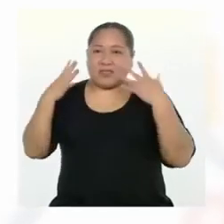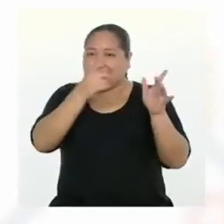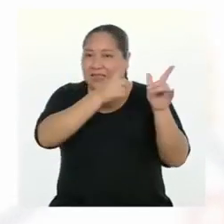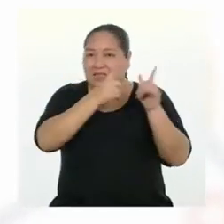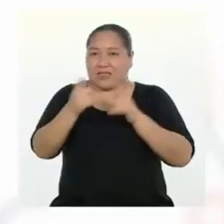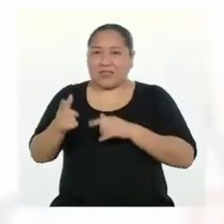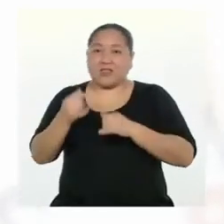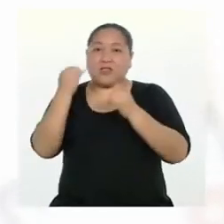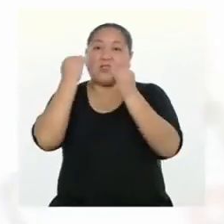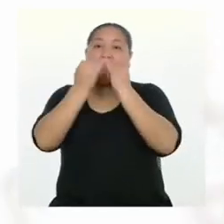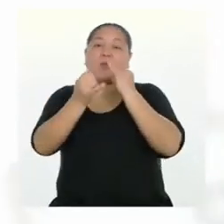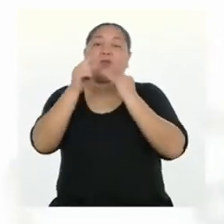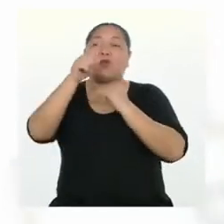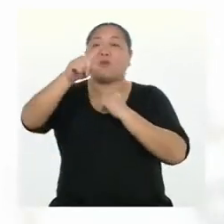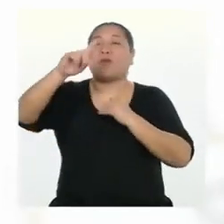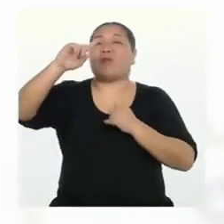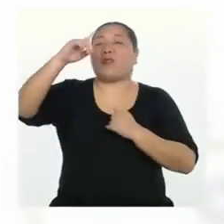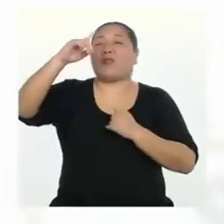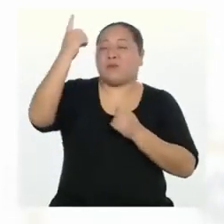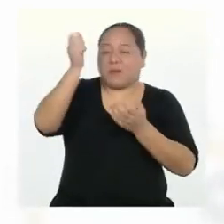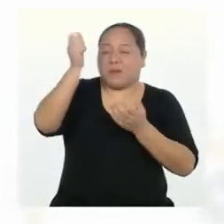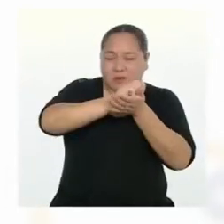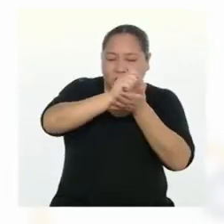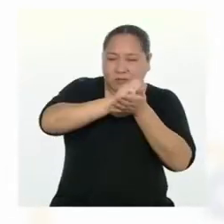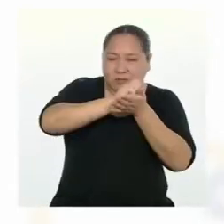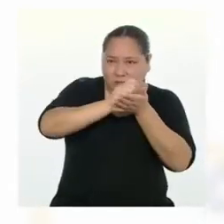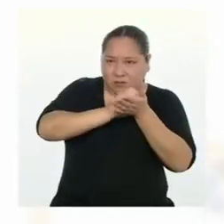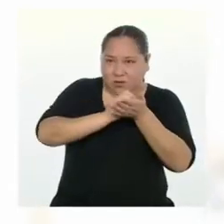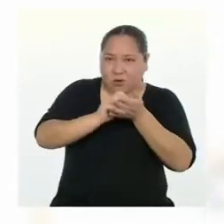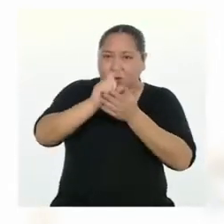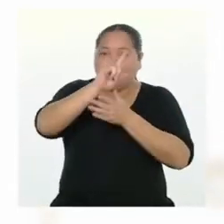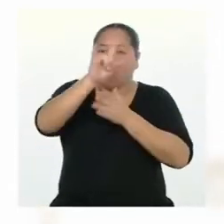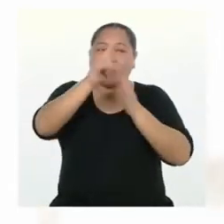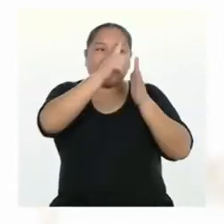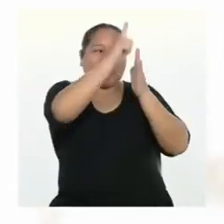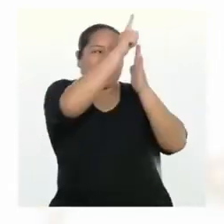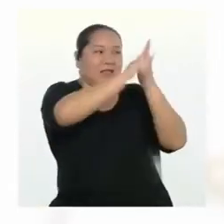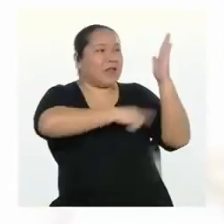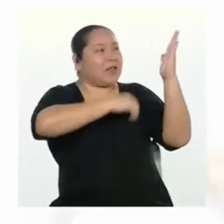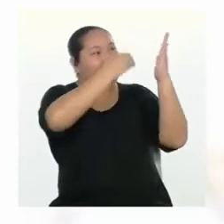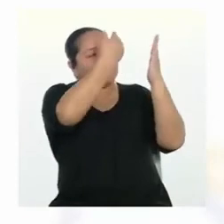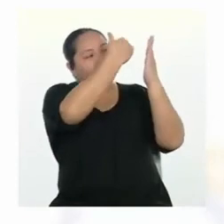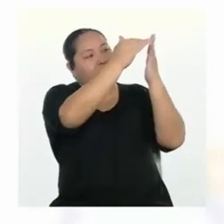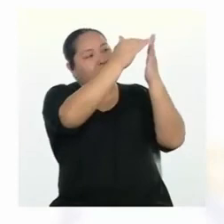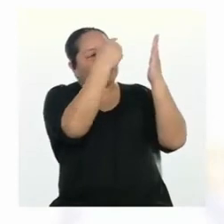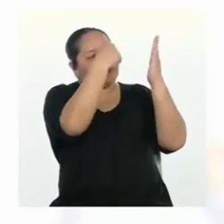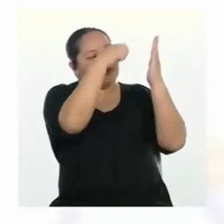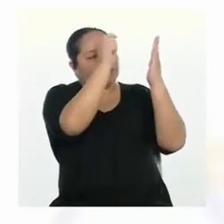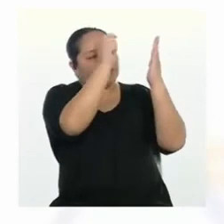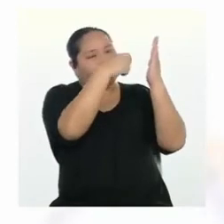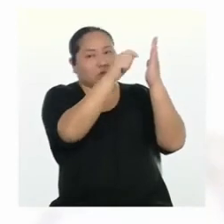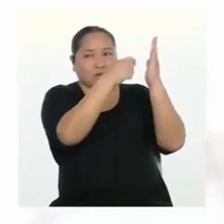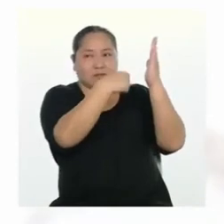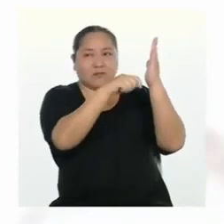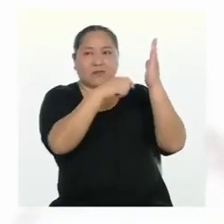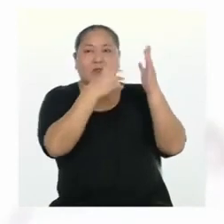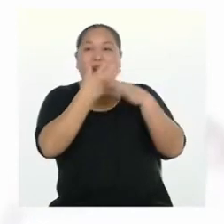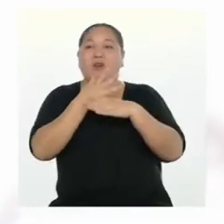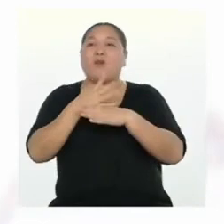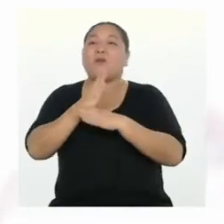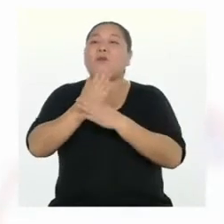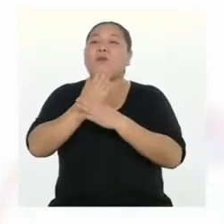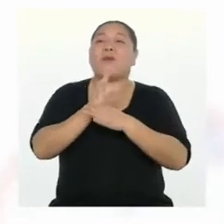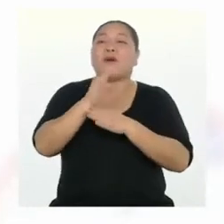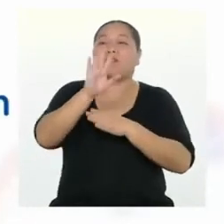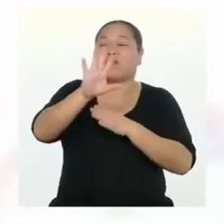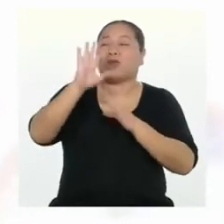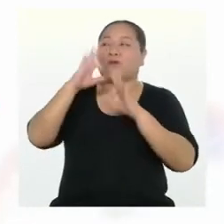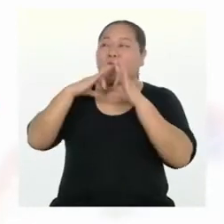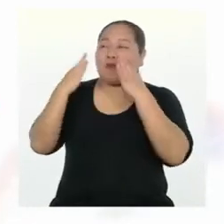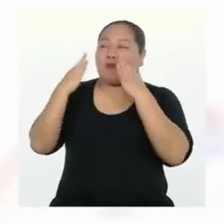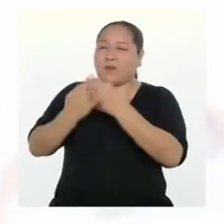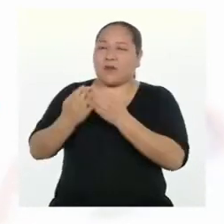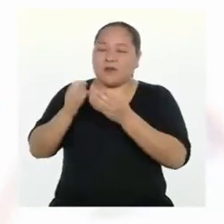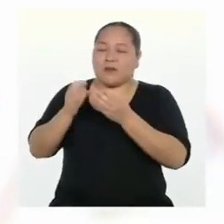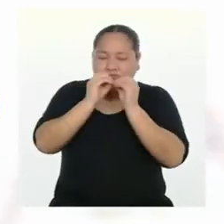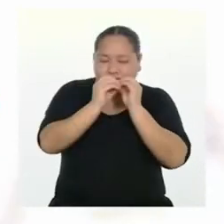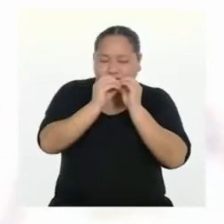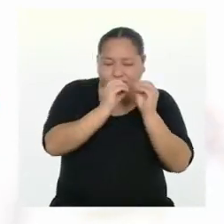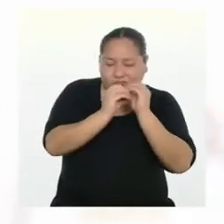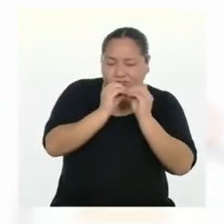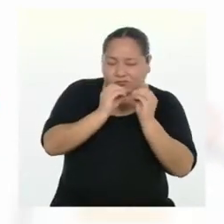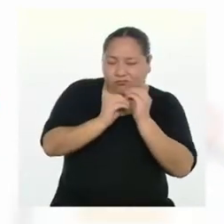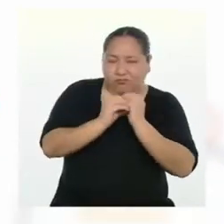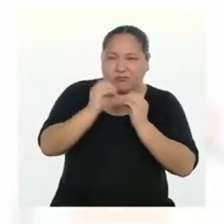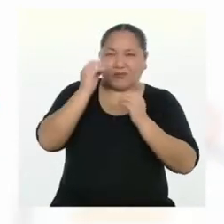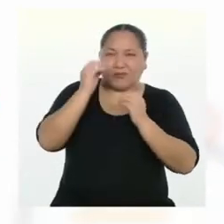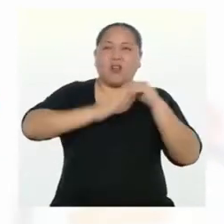vez que hayas terminado tu primer borrador, utiliza la lista de cotejo para evaluarte. Compártelo con tu familia. Luego, pule tu